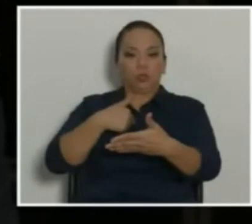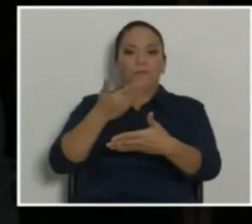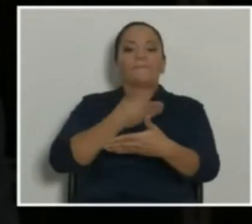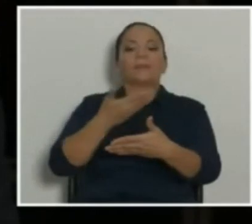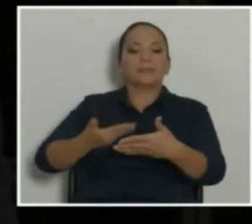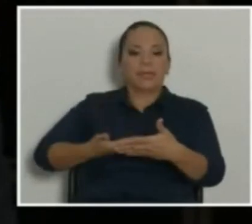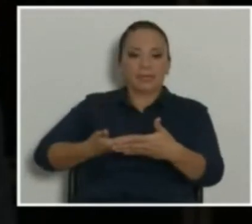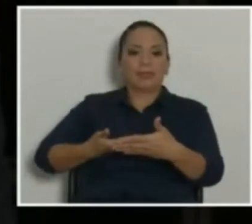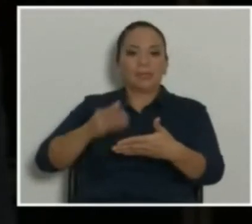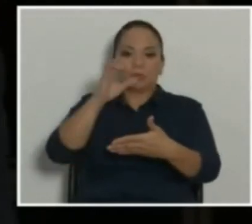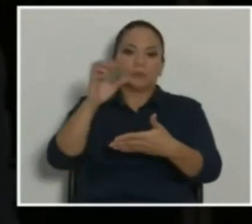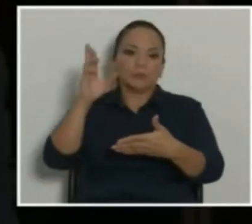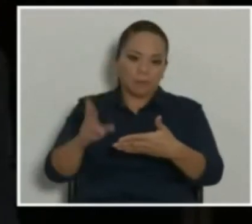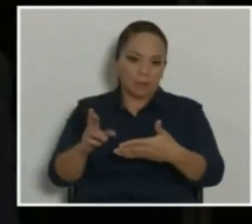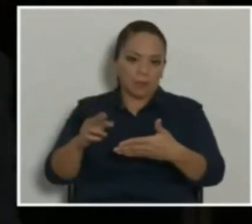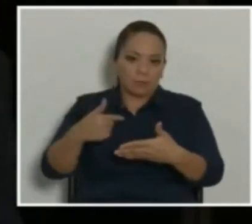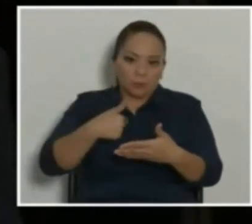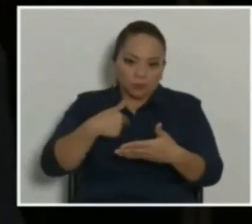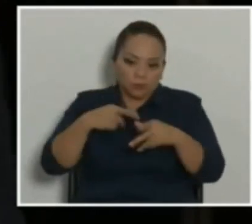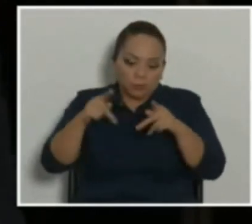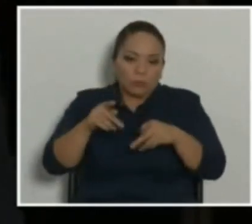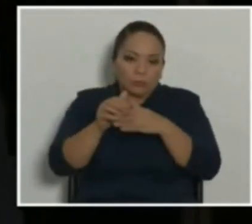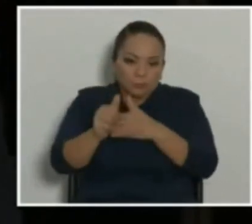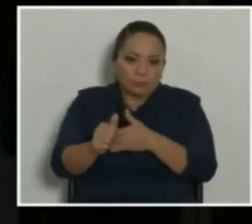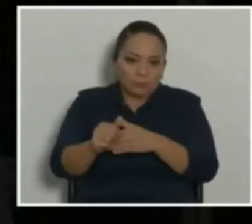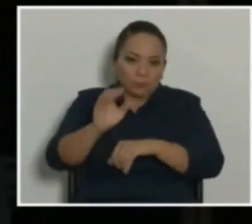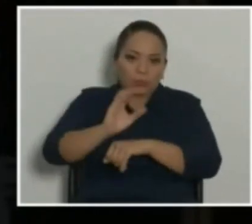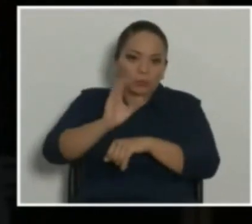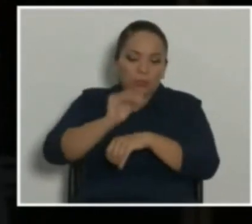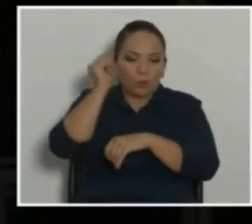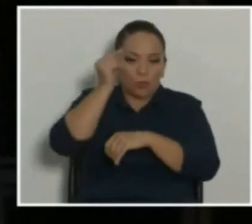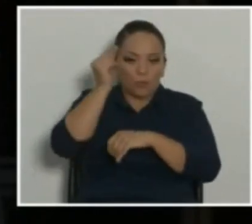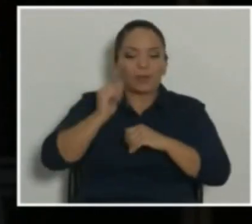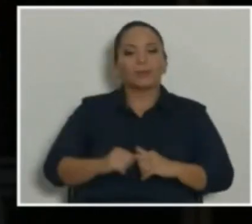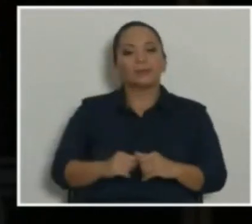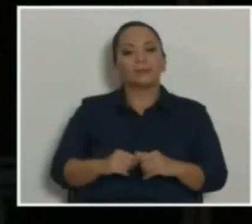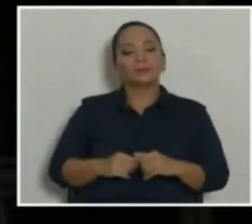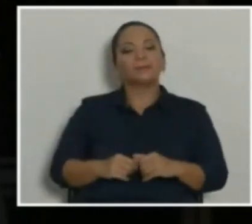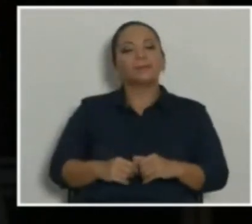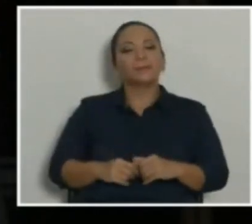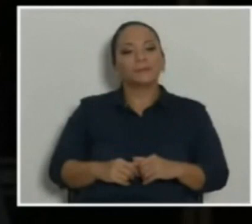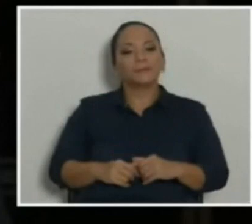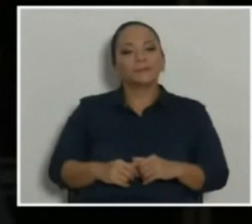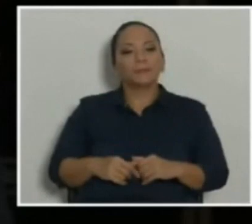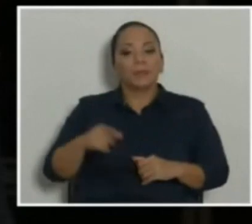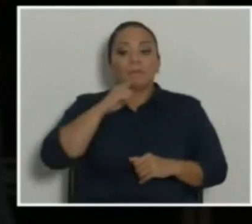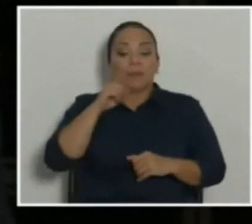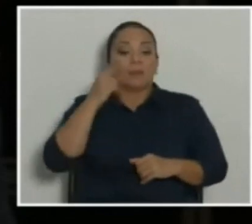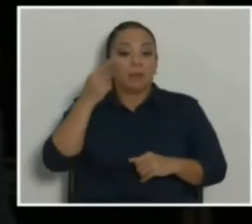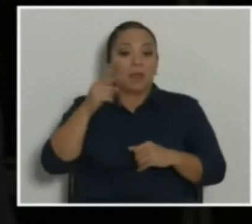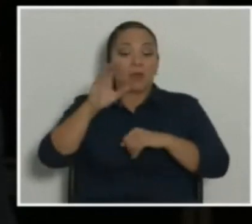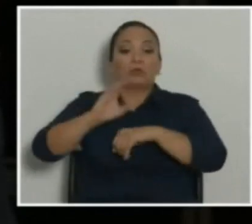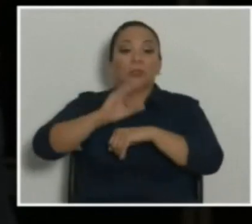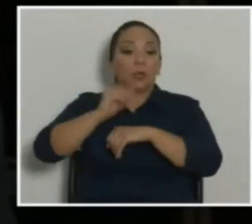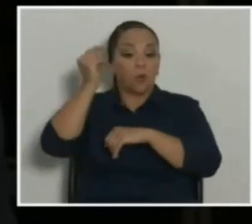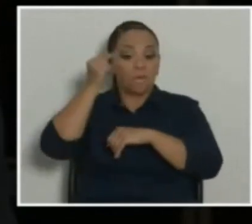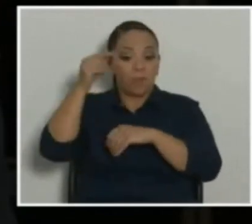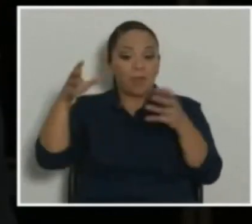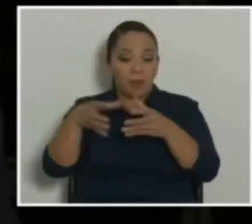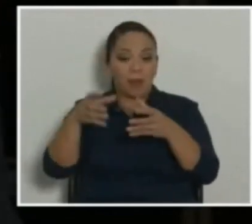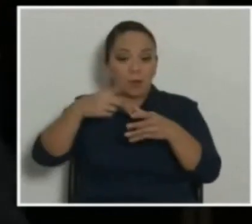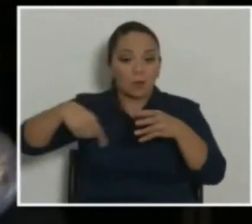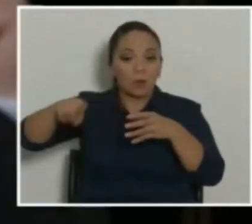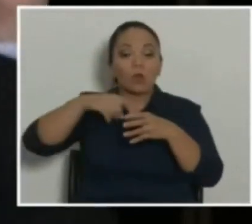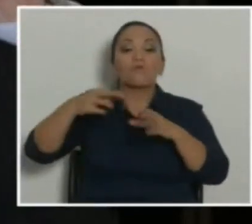como la persona que preside el Consejo de Gobierno, y siendo el Consejo de Gobierno el representante, la